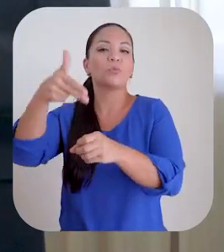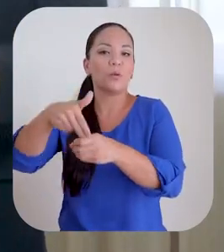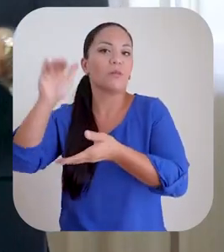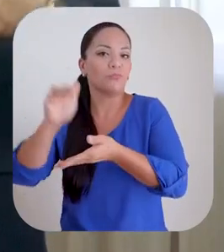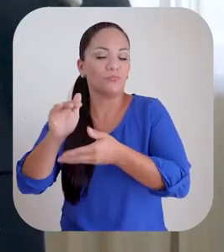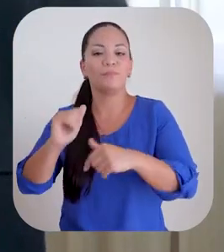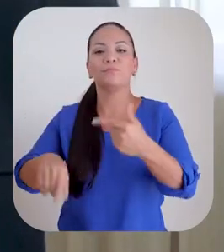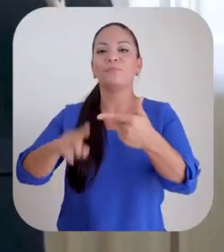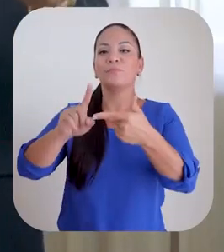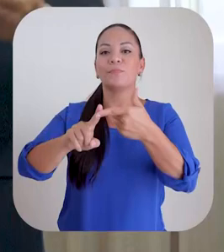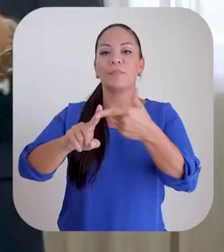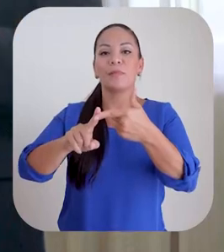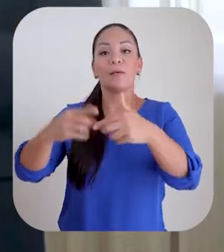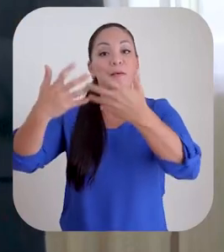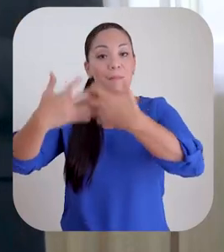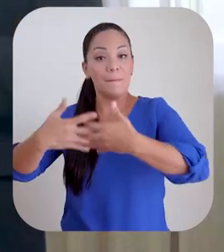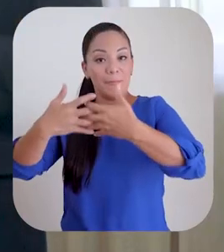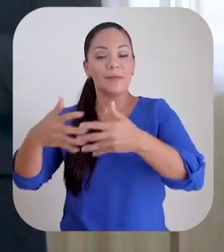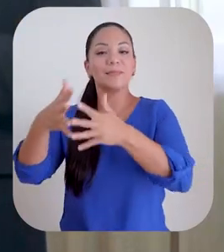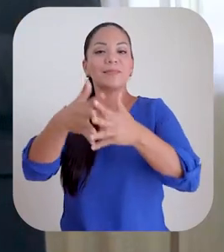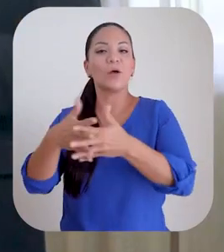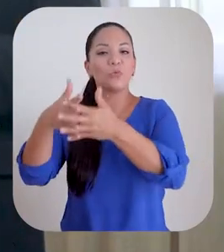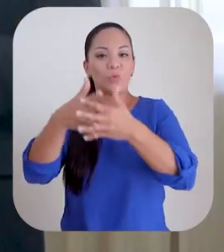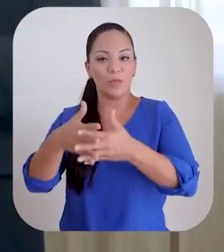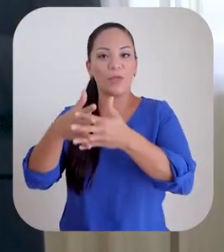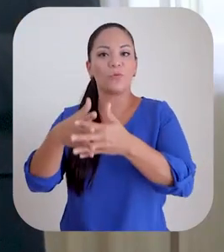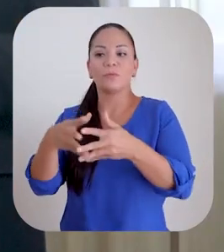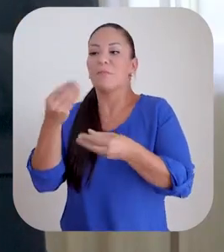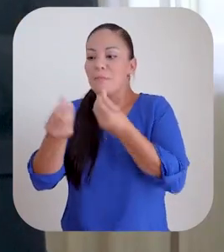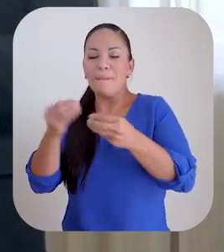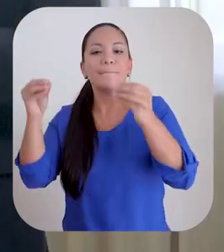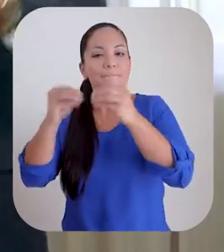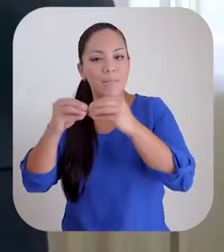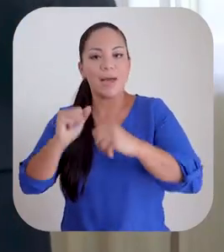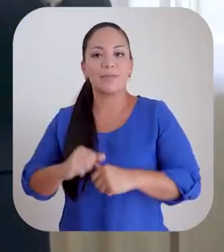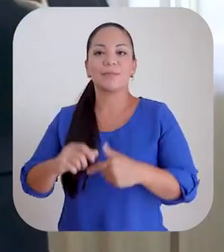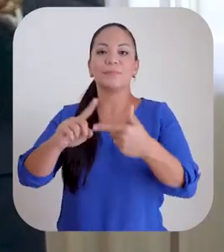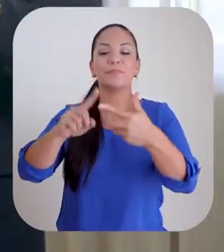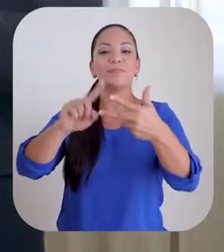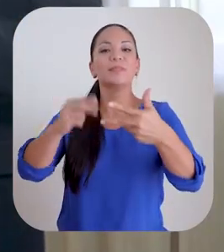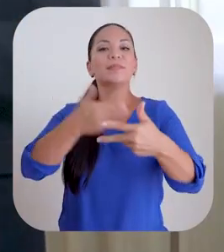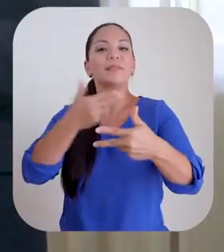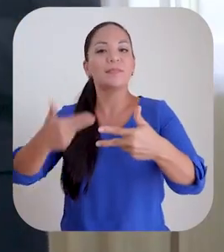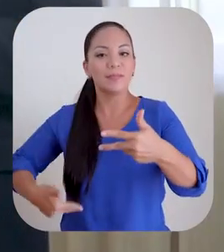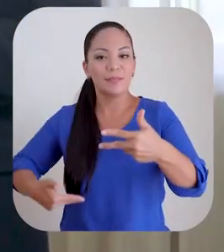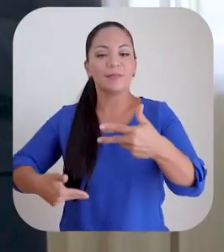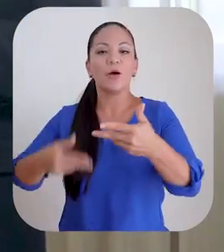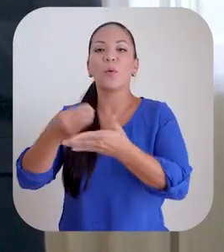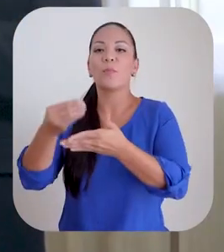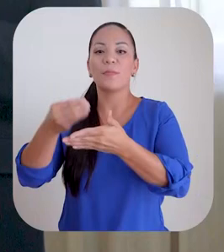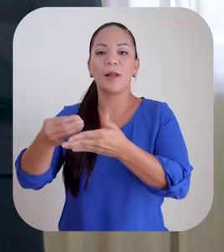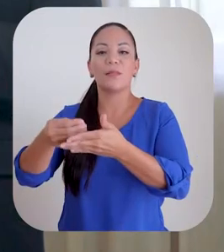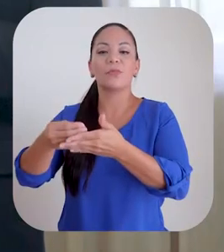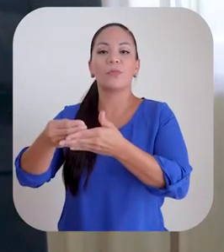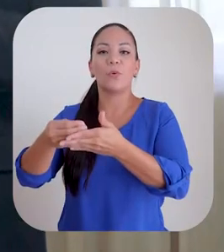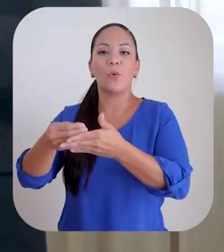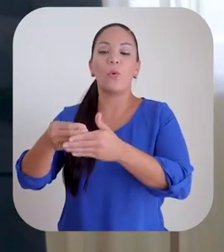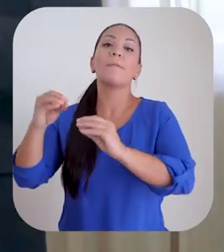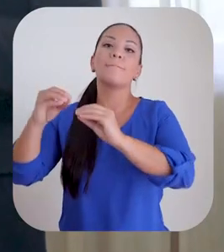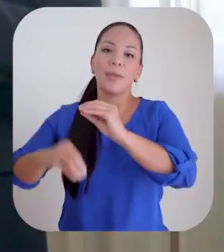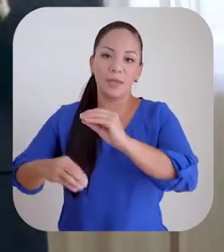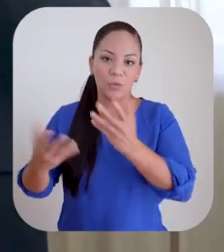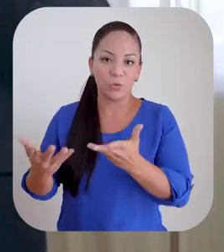gasolina, que las refinadoras estadounidenses están refinando más, que China está comprando menos